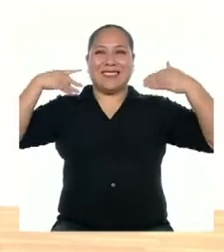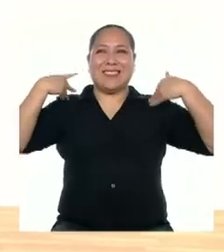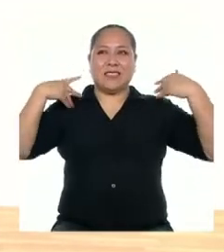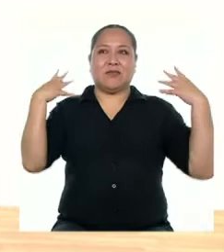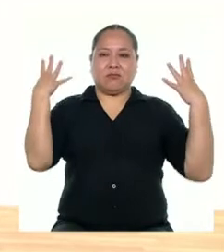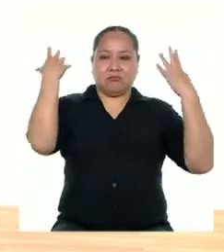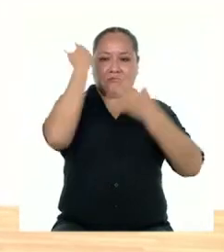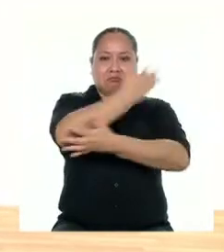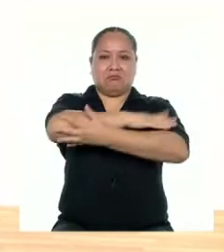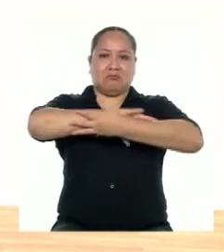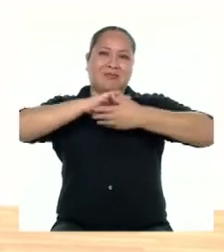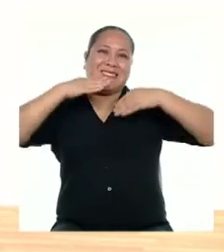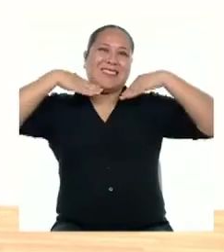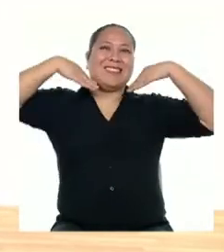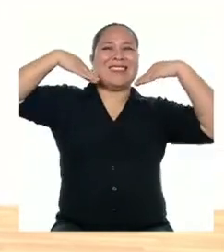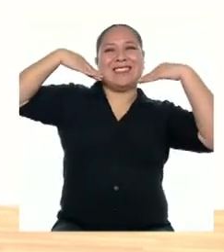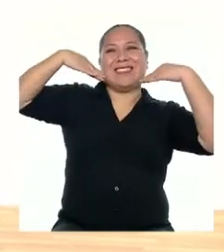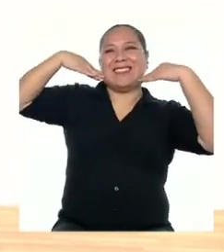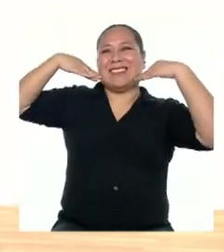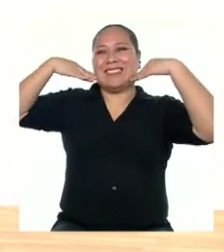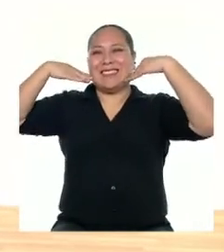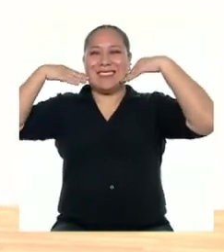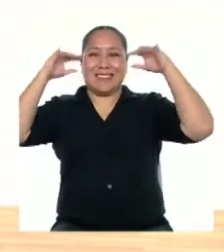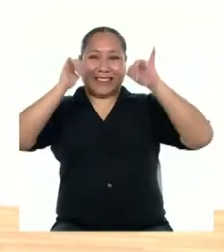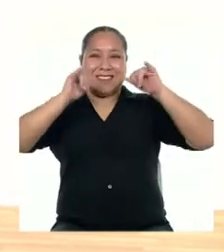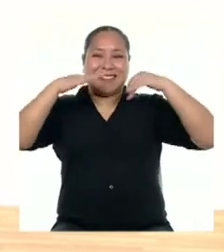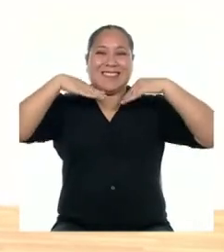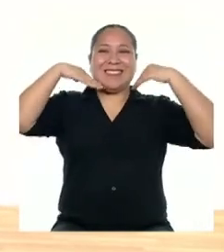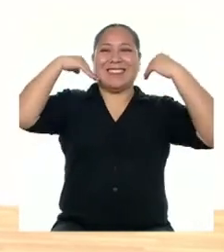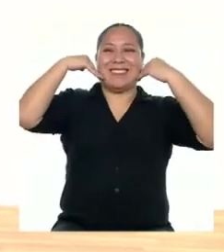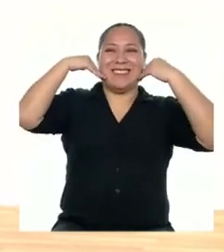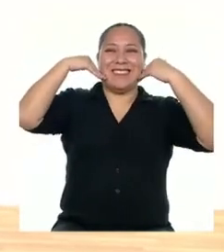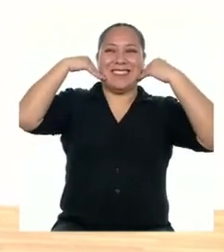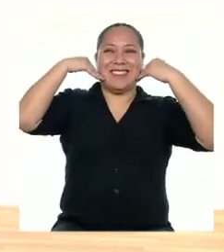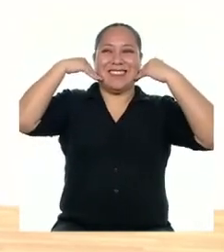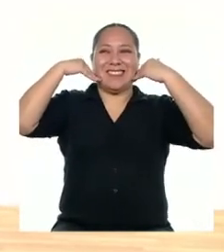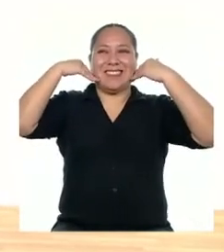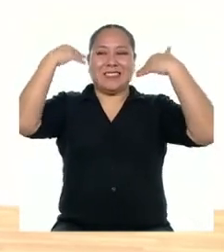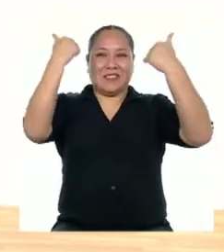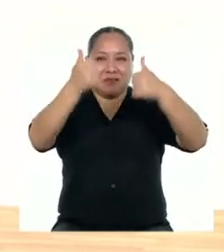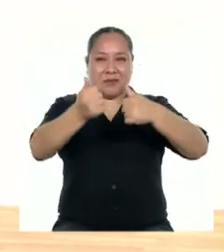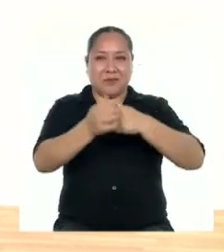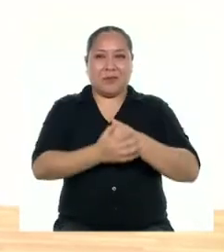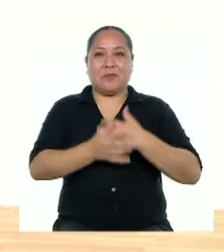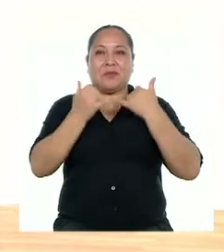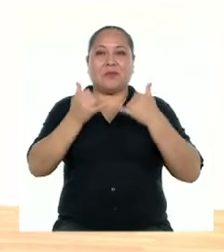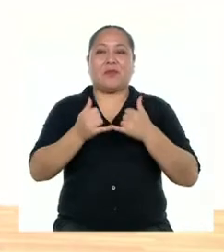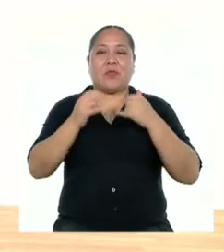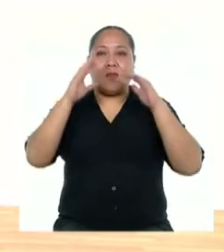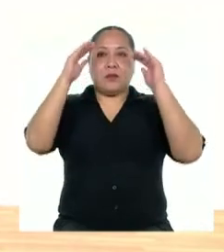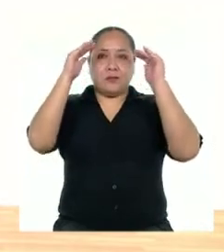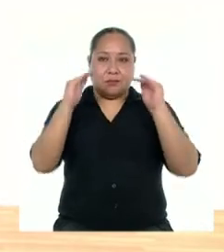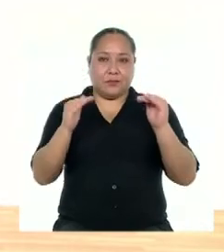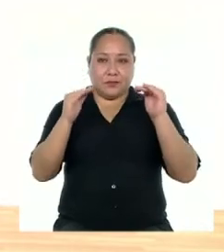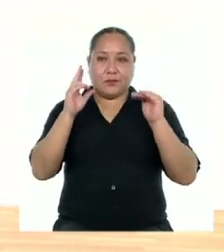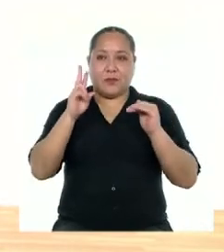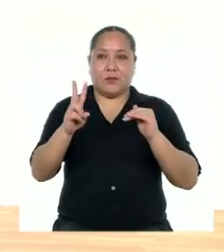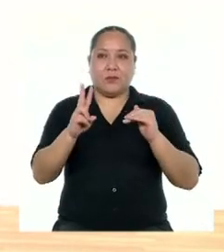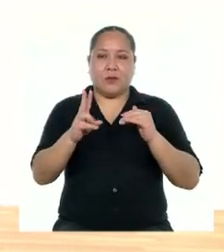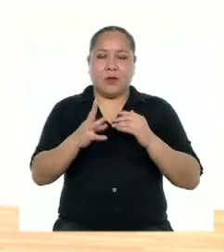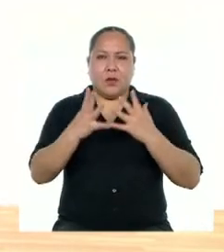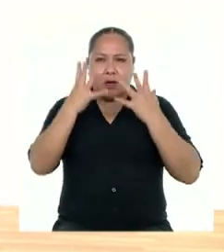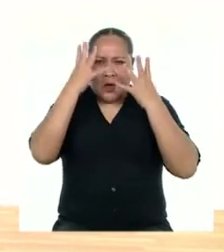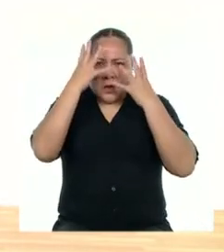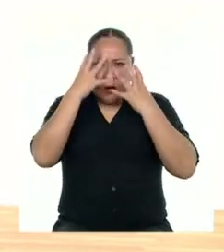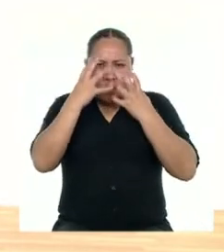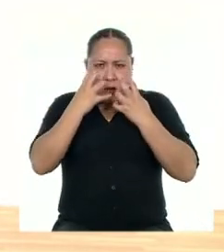quizás para agregar y voy a sonreír. Me quedo ahí en posición uno feliz. Bien. Ahora voy a agacharme en posición dos y voy